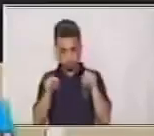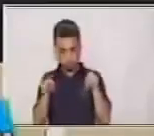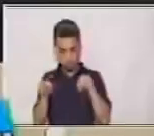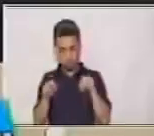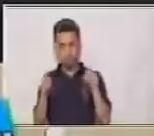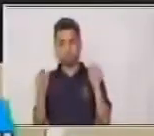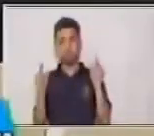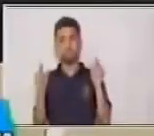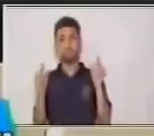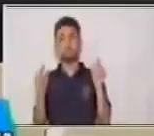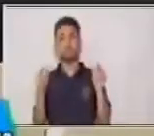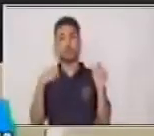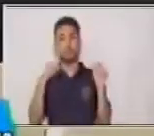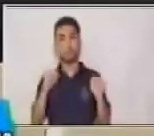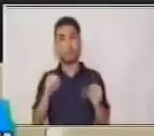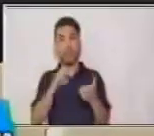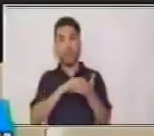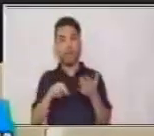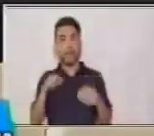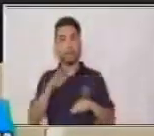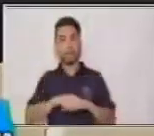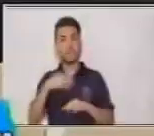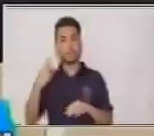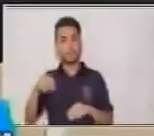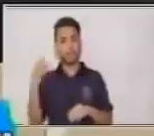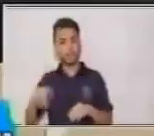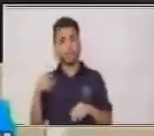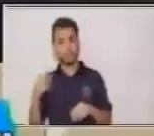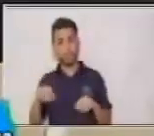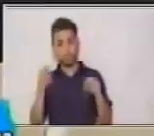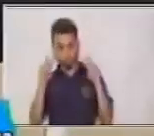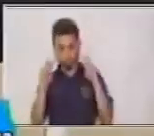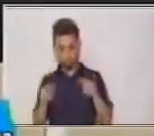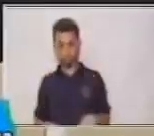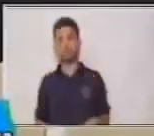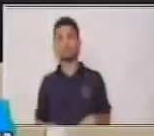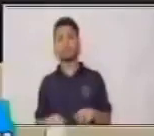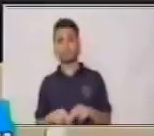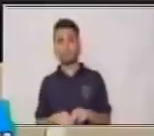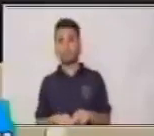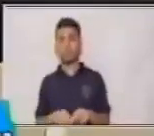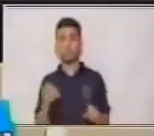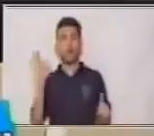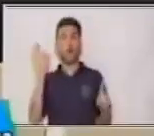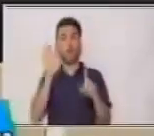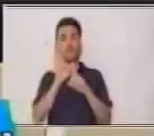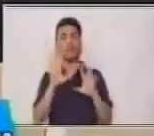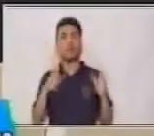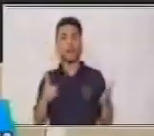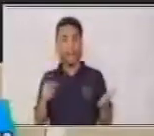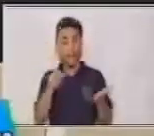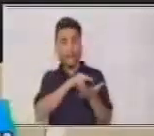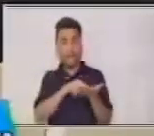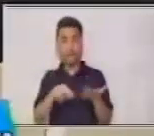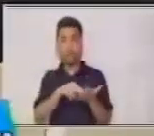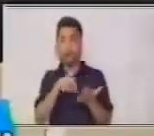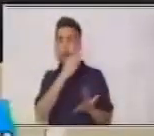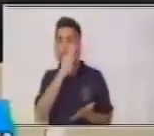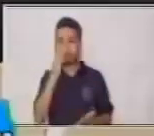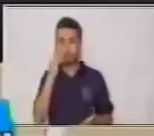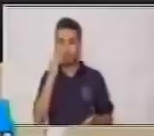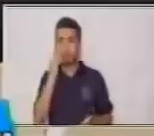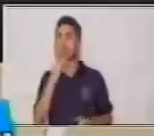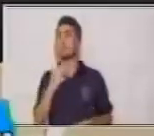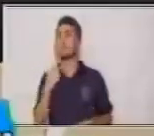podamos leer más rápido y fluido. Los objetivos de la lectura silenciosa dice que es de